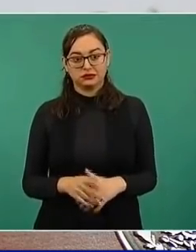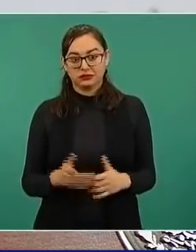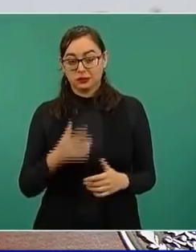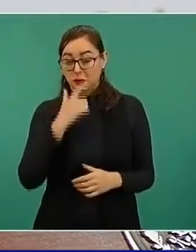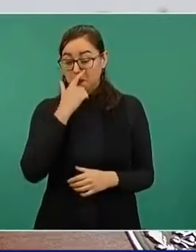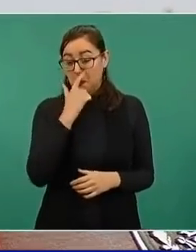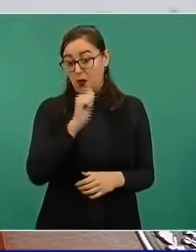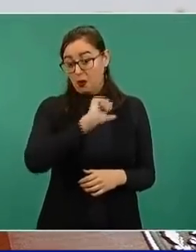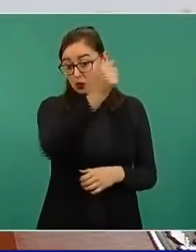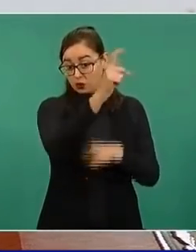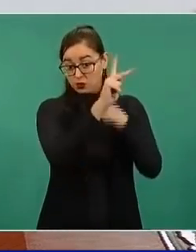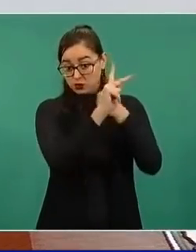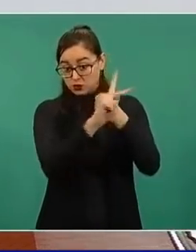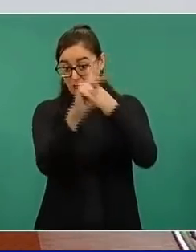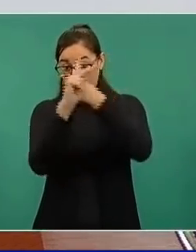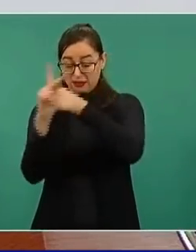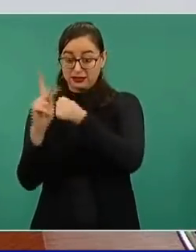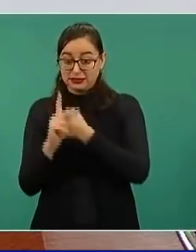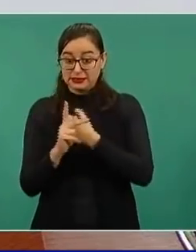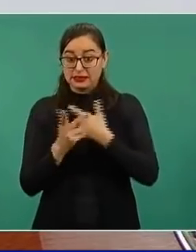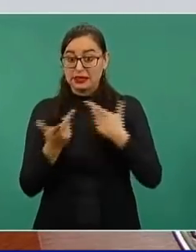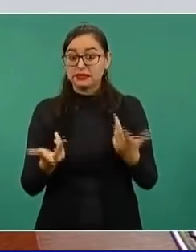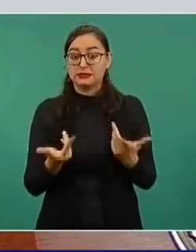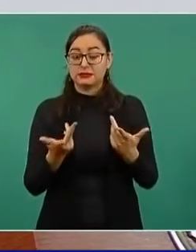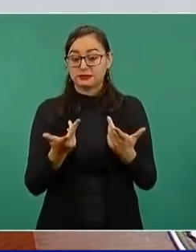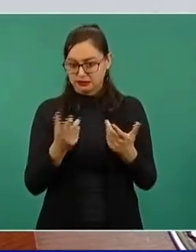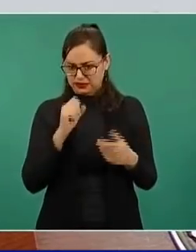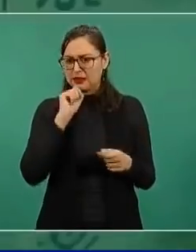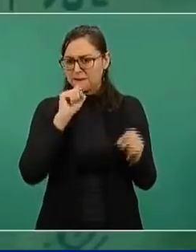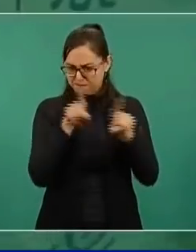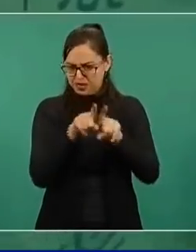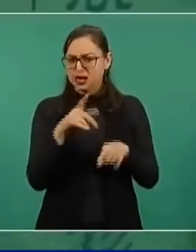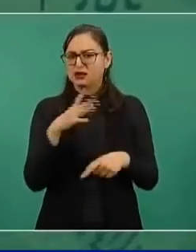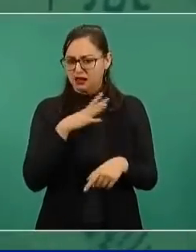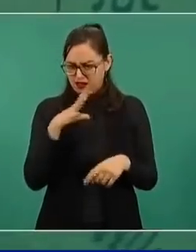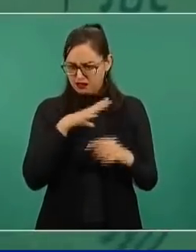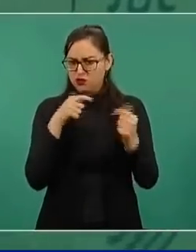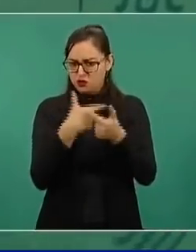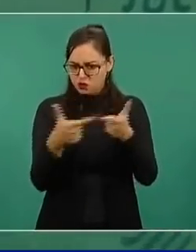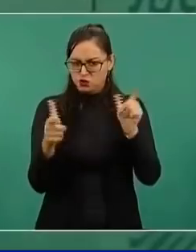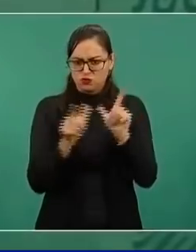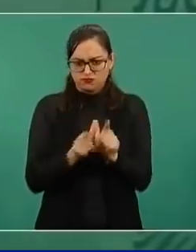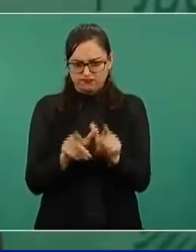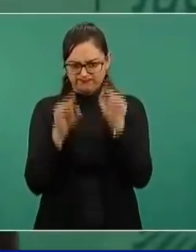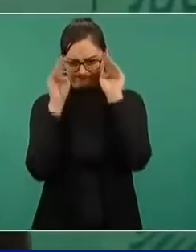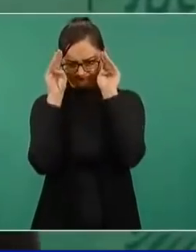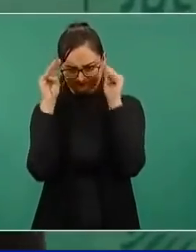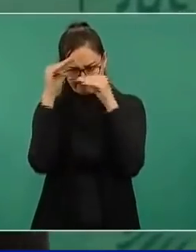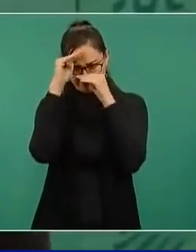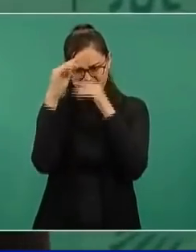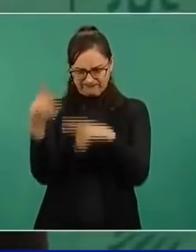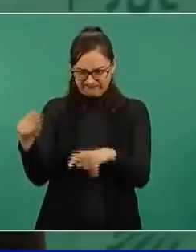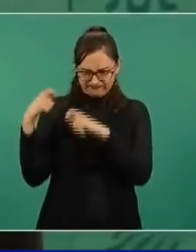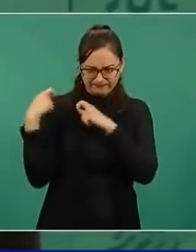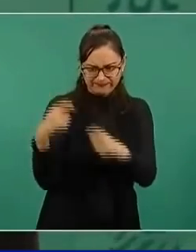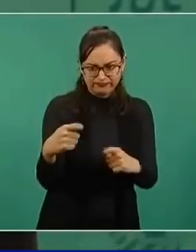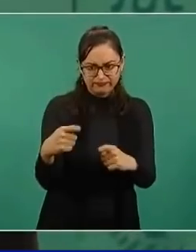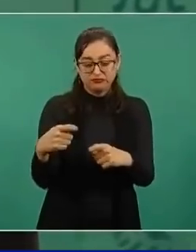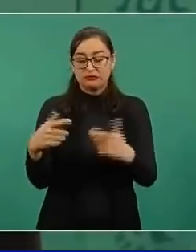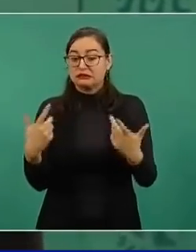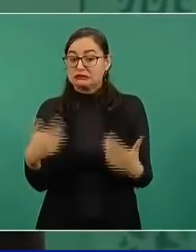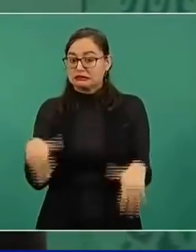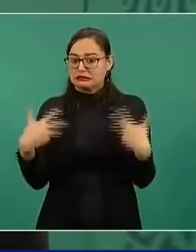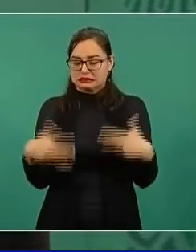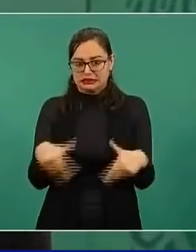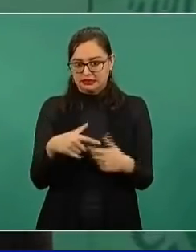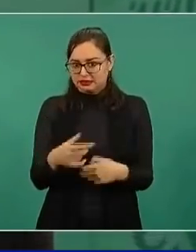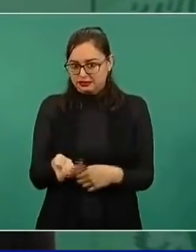filofascistas,